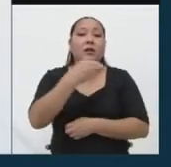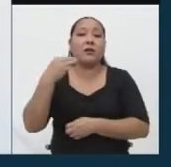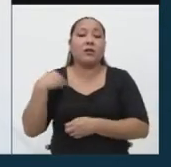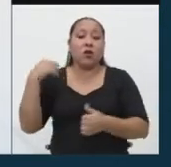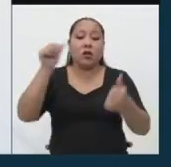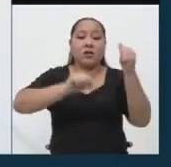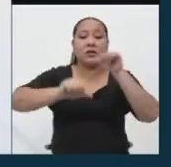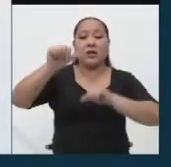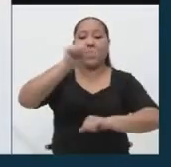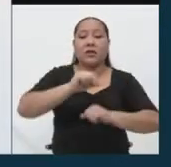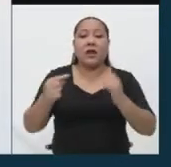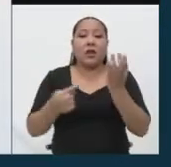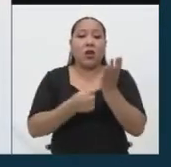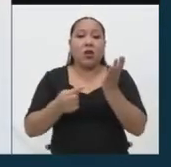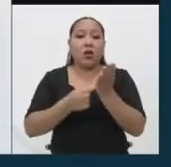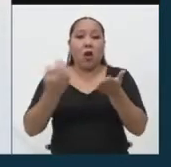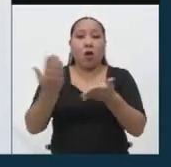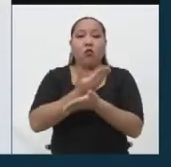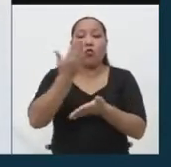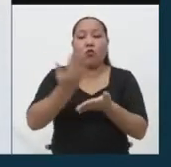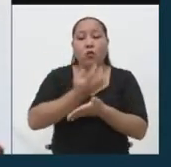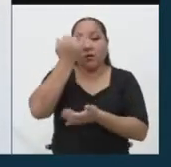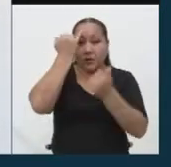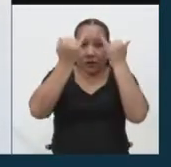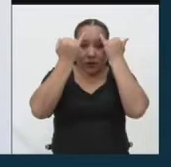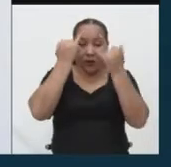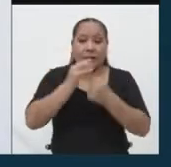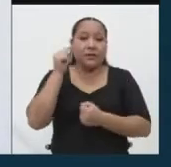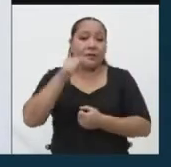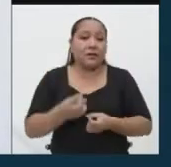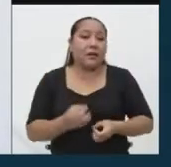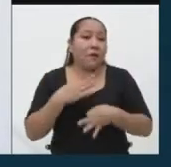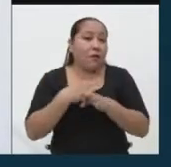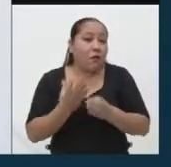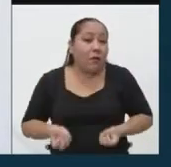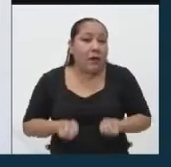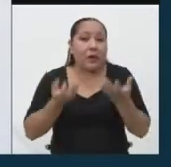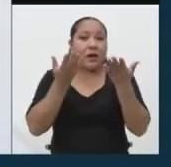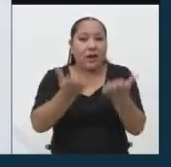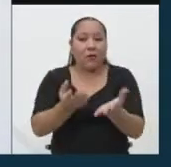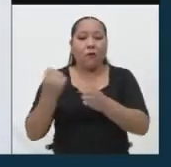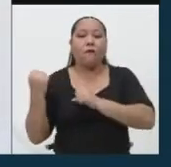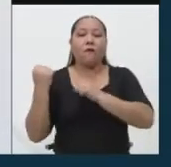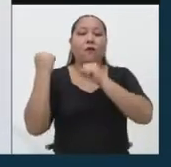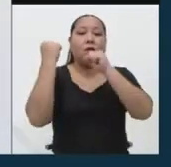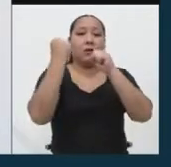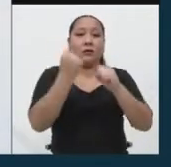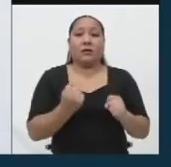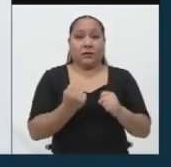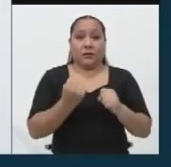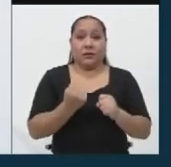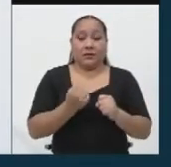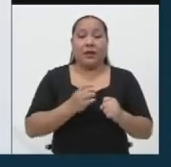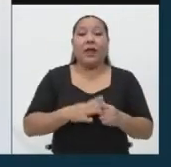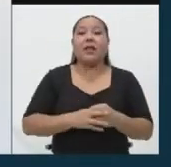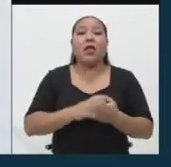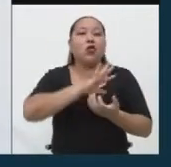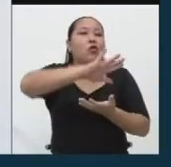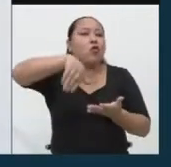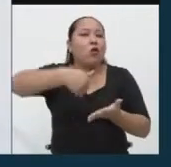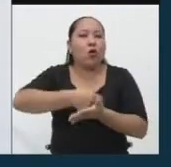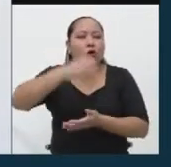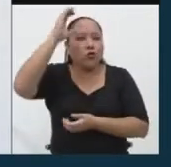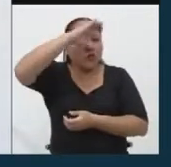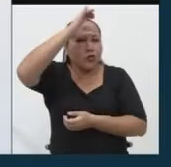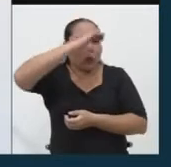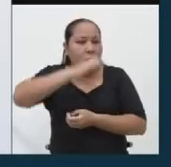Tecnología e Innovación. De esta manera le daremos el fortalecimiento a los conocimientos y desarrollo de